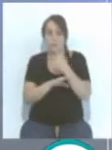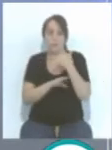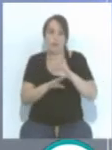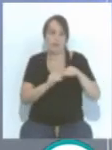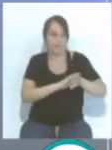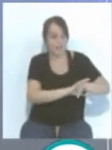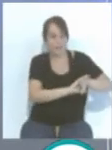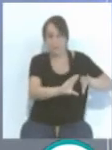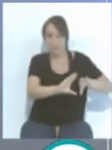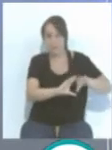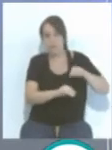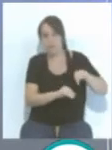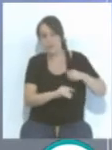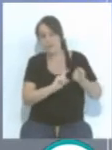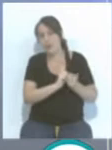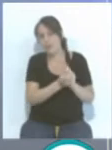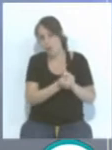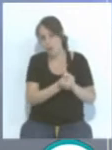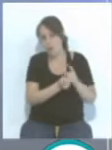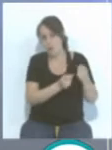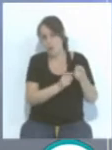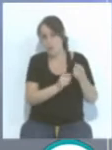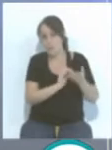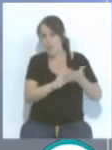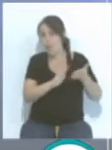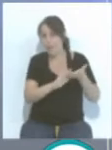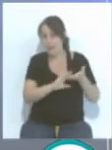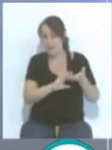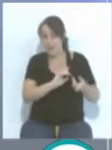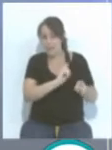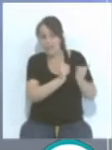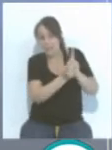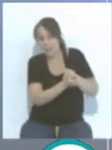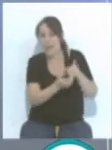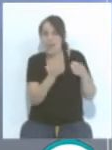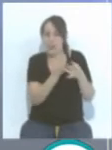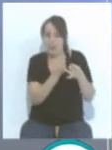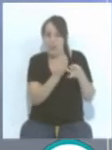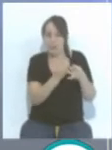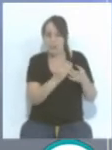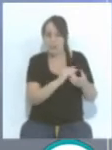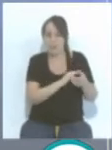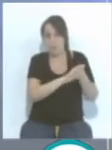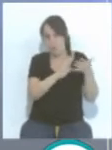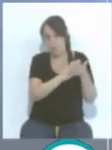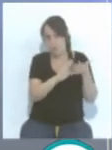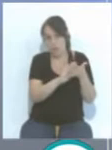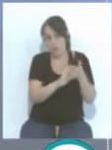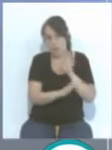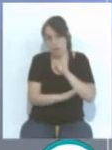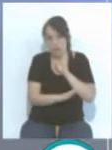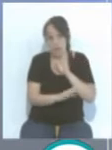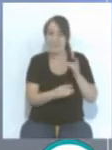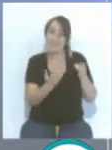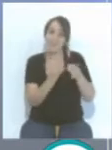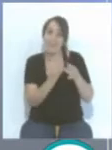banda izquierda habían cambiado velocidad por calidad, velocidad que te ofrecían los recién nombrados y